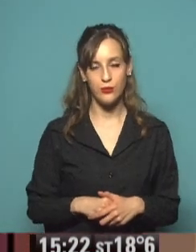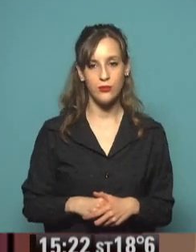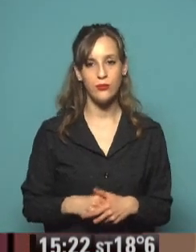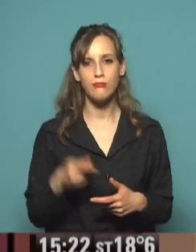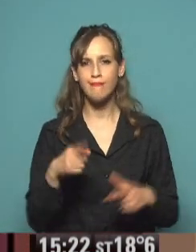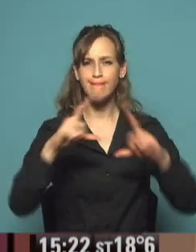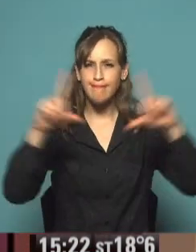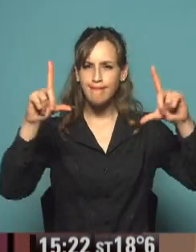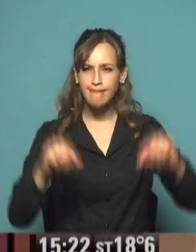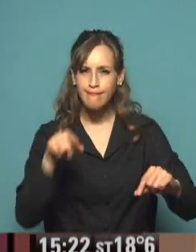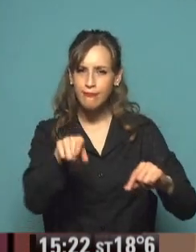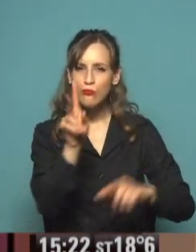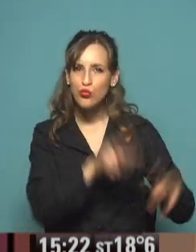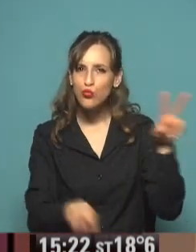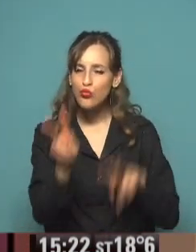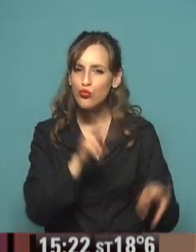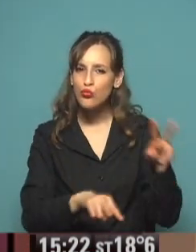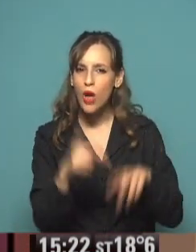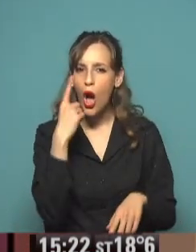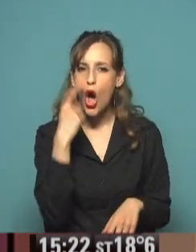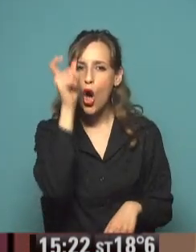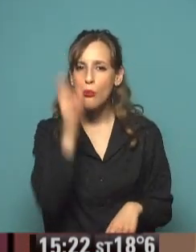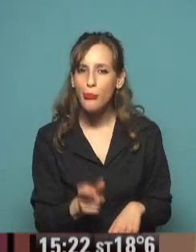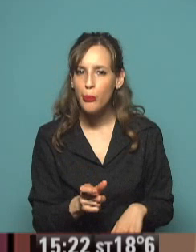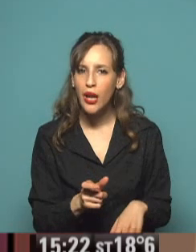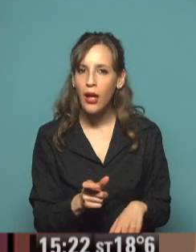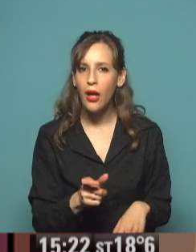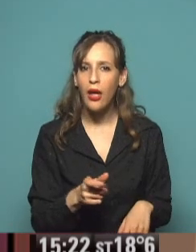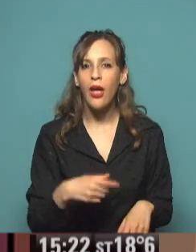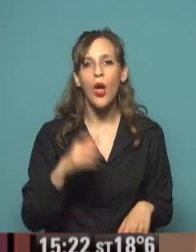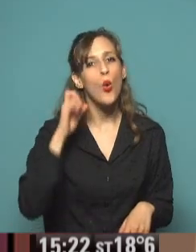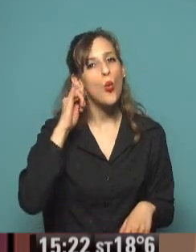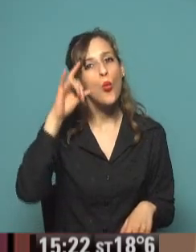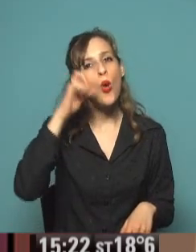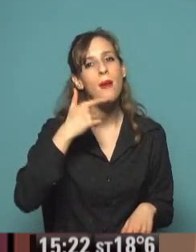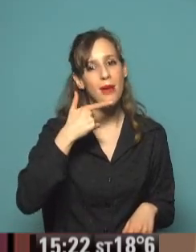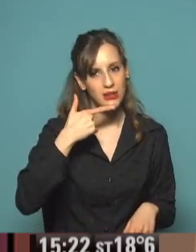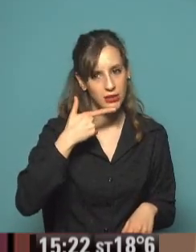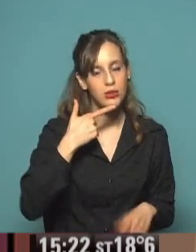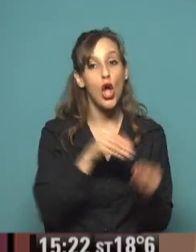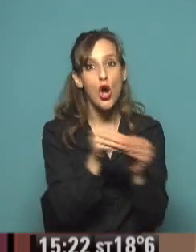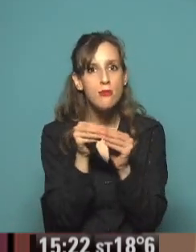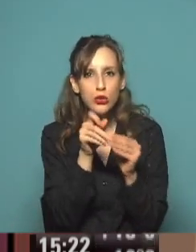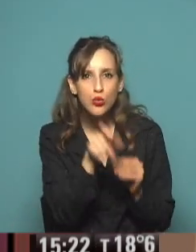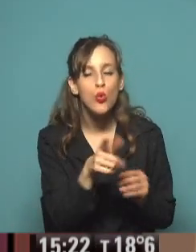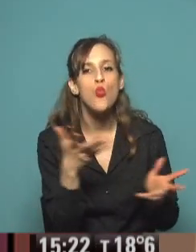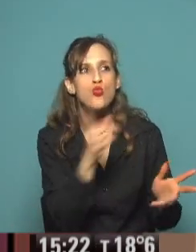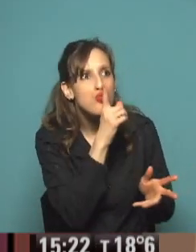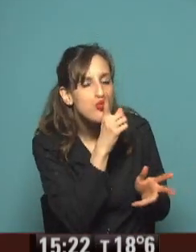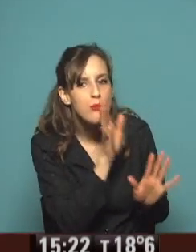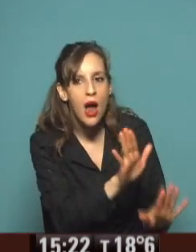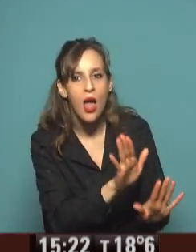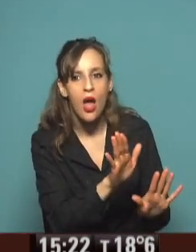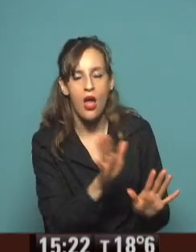Buscado Martín Miguel de Güemes y sus gauchos infernales. Silencio, niño. Que los realistas